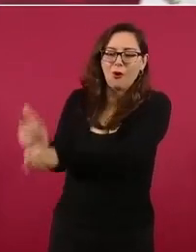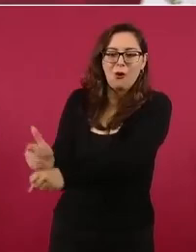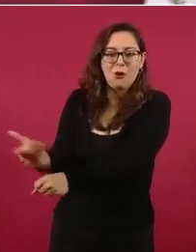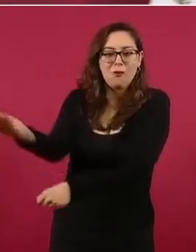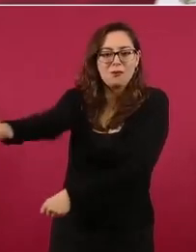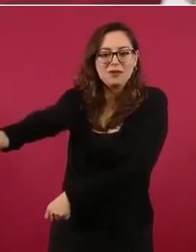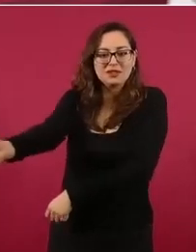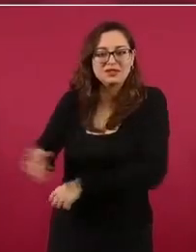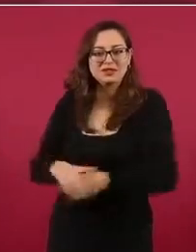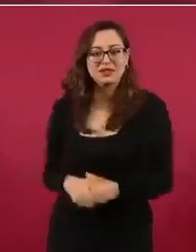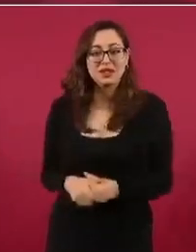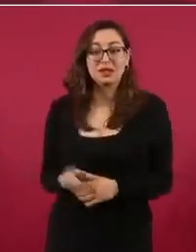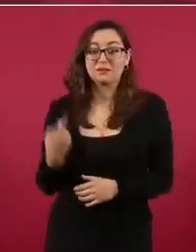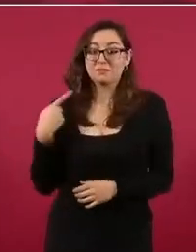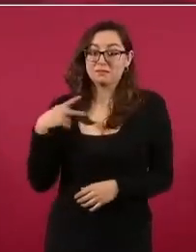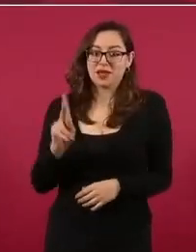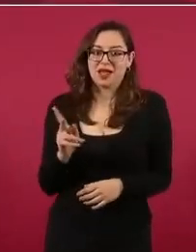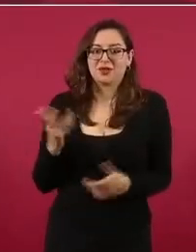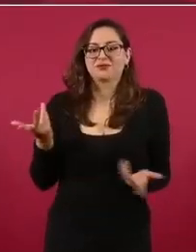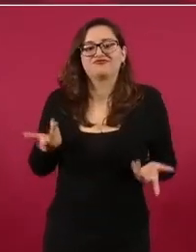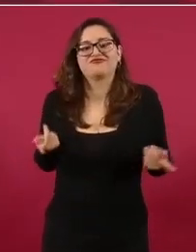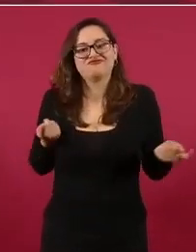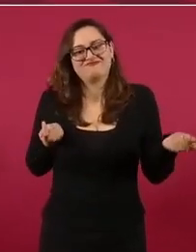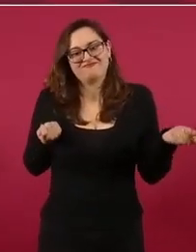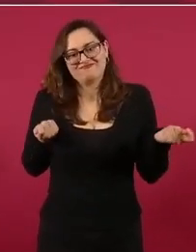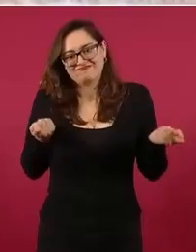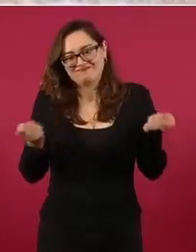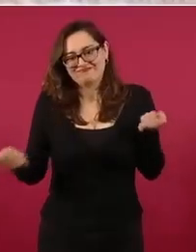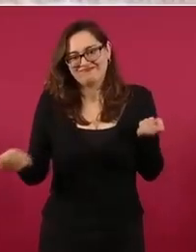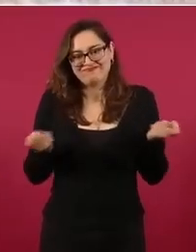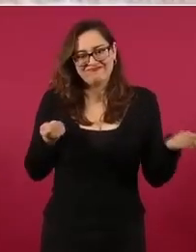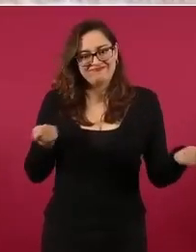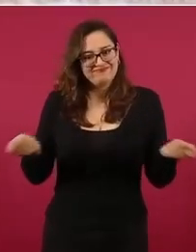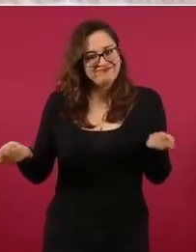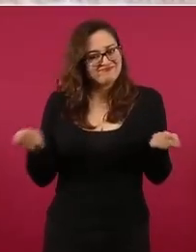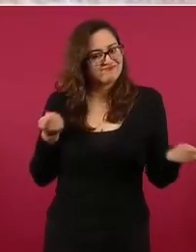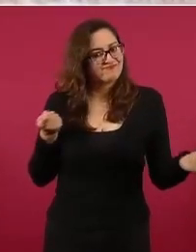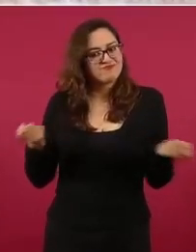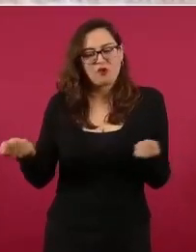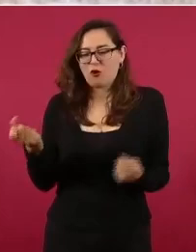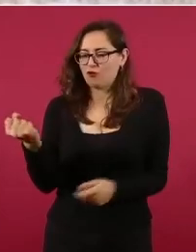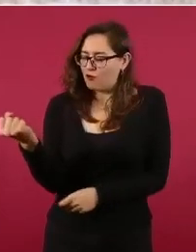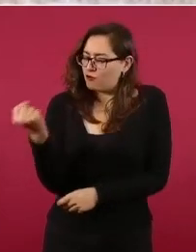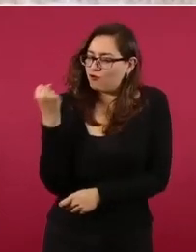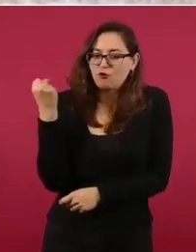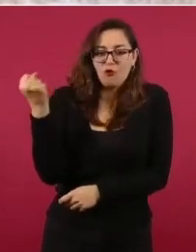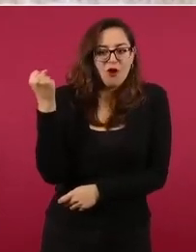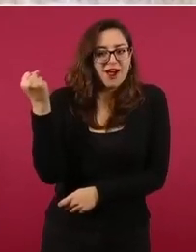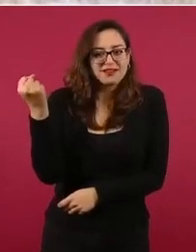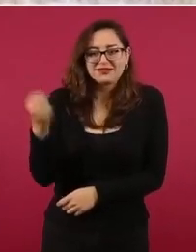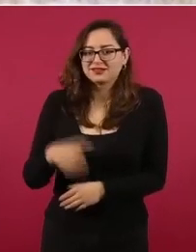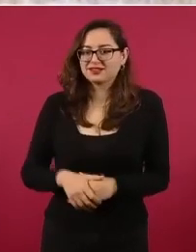que tiene muchísimo poder,